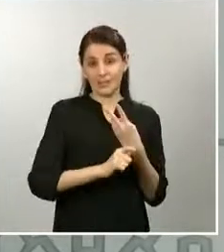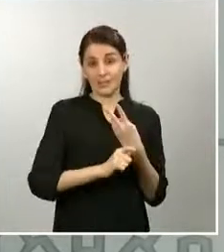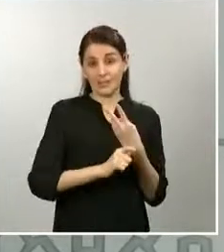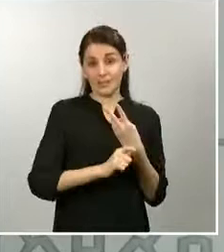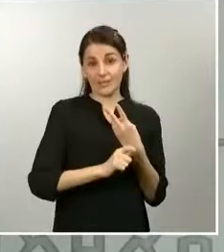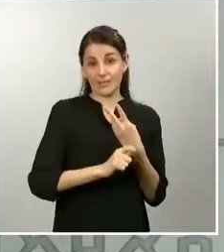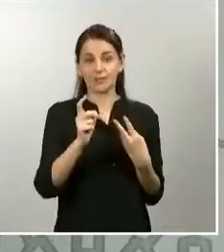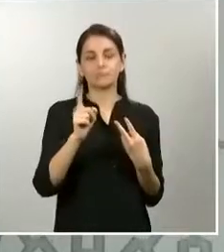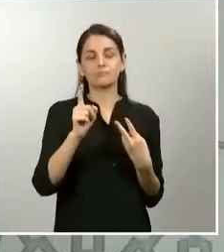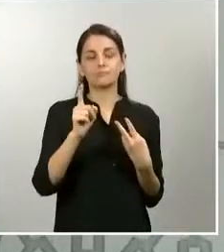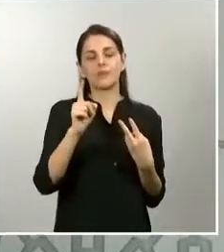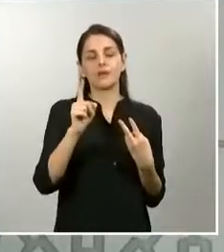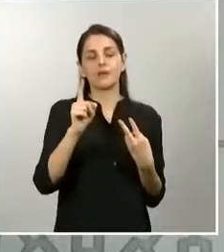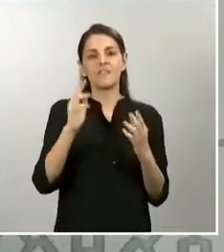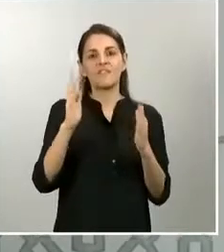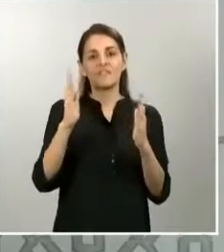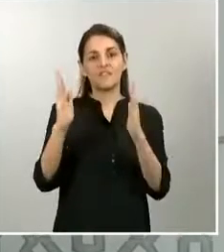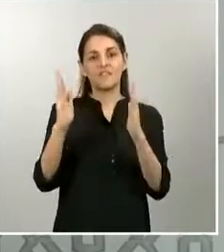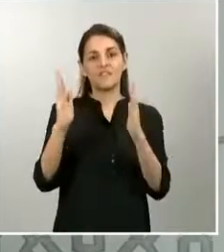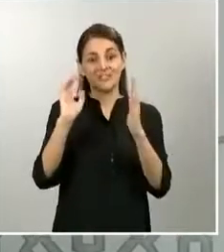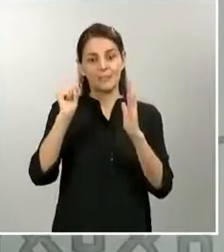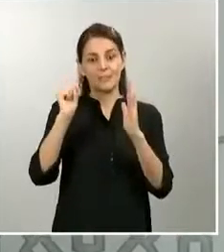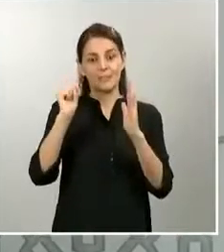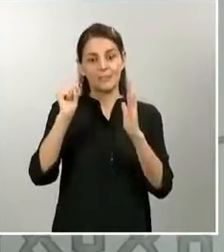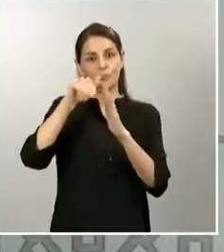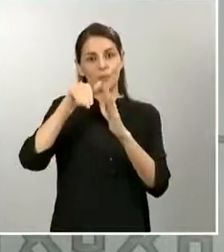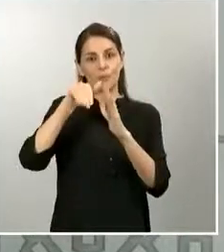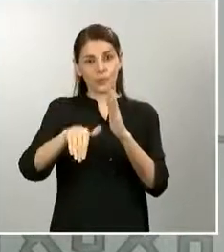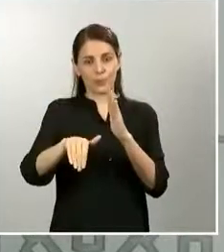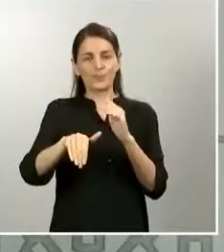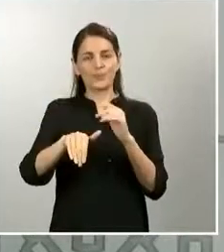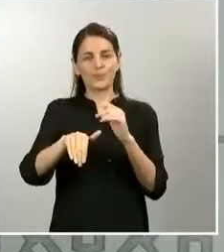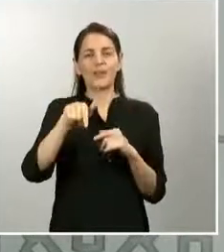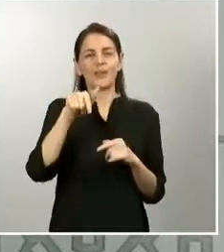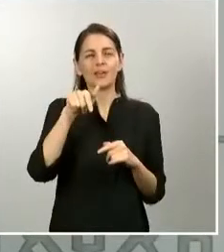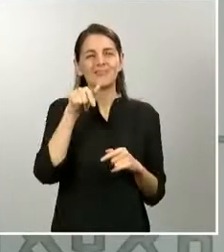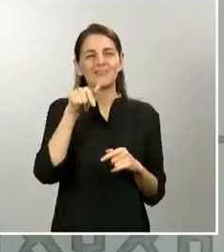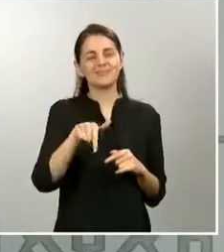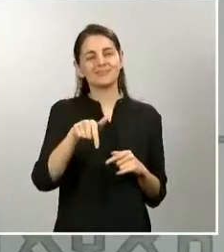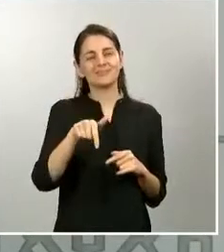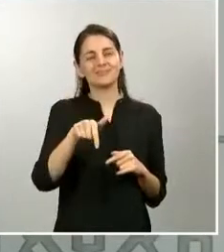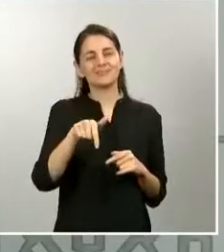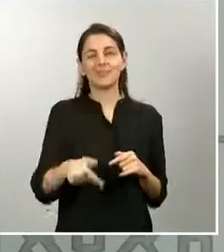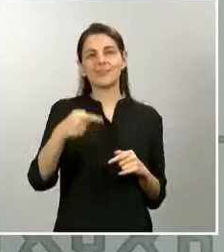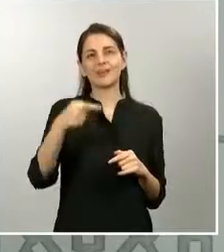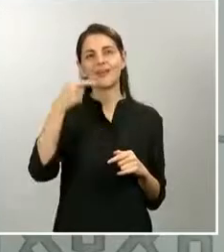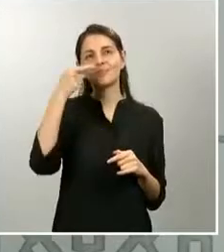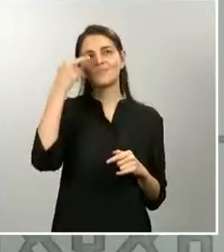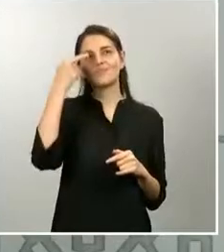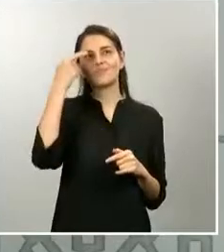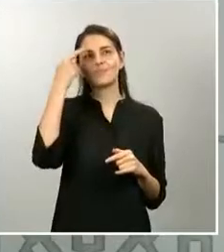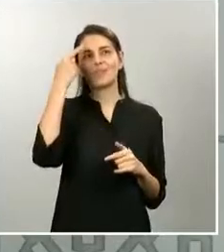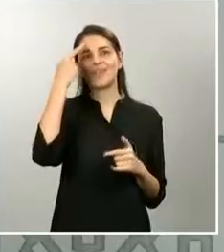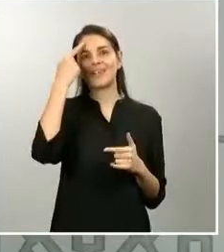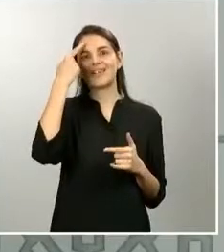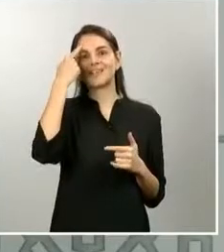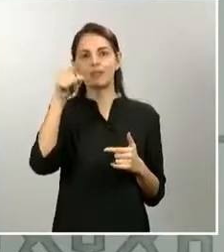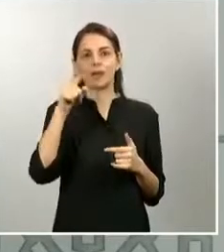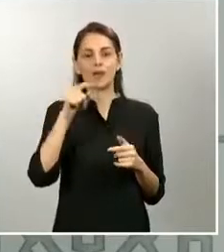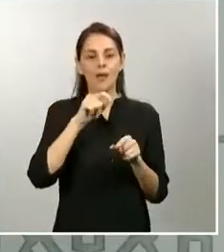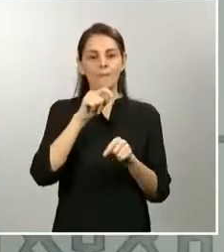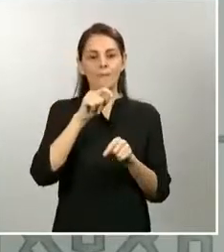de desescalado va a ser el saber cómo está circulando el virus, qué